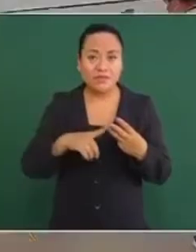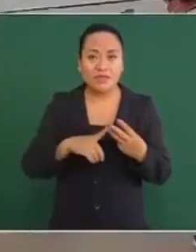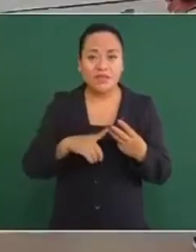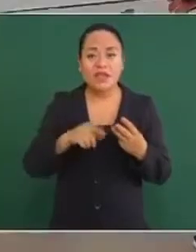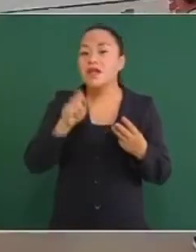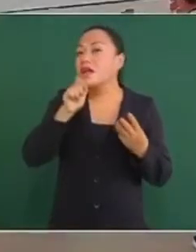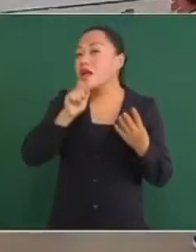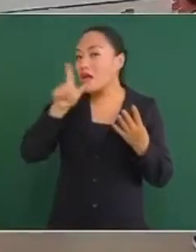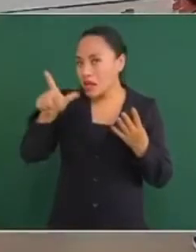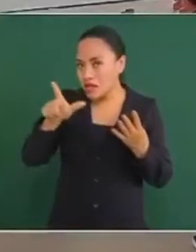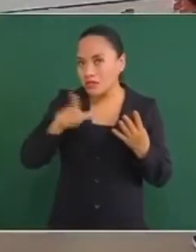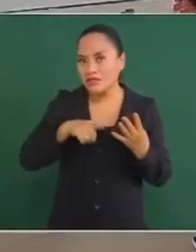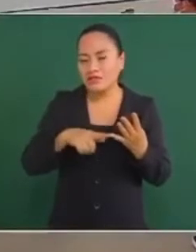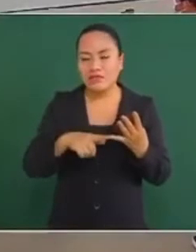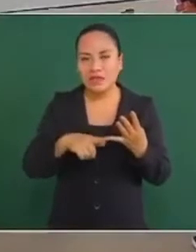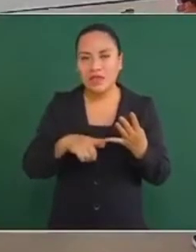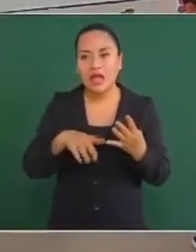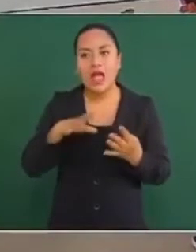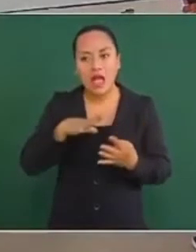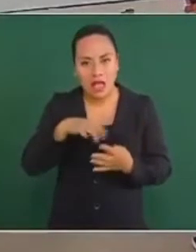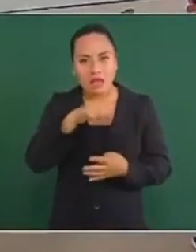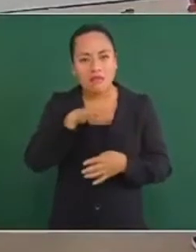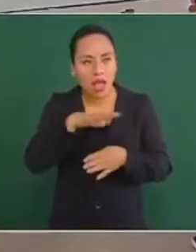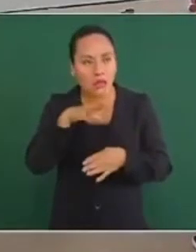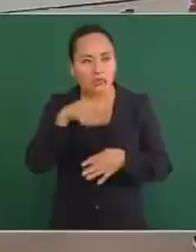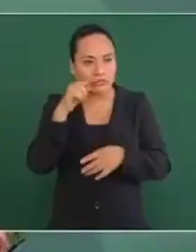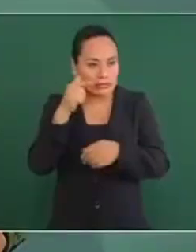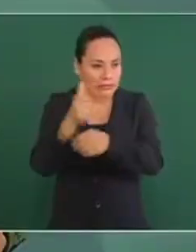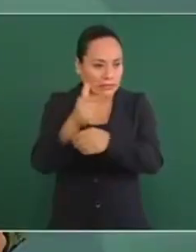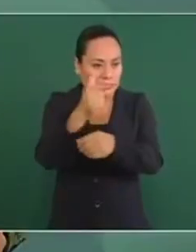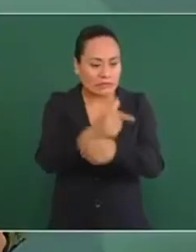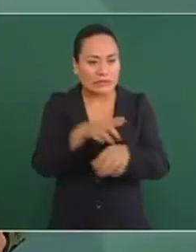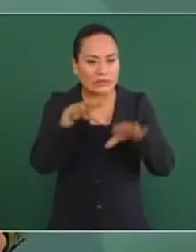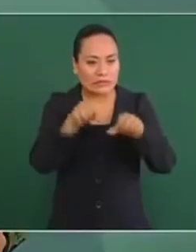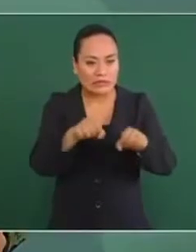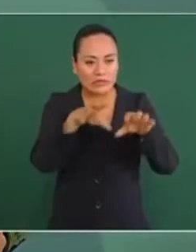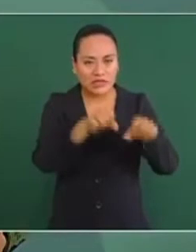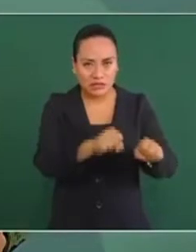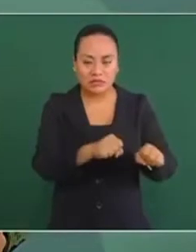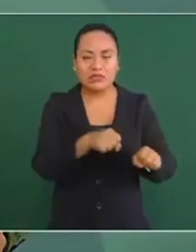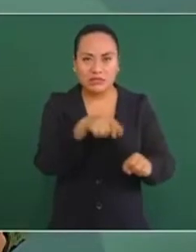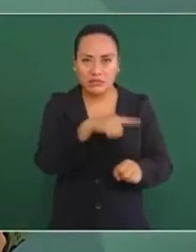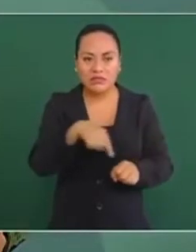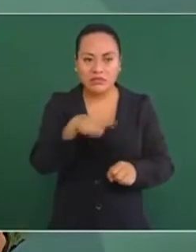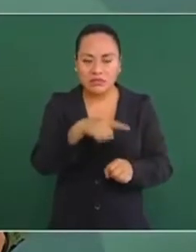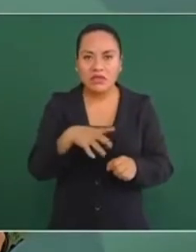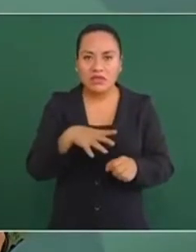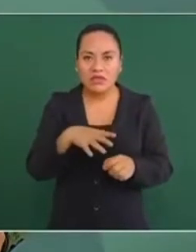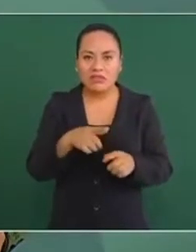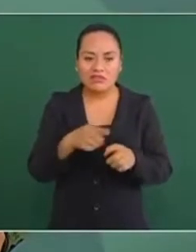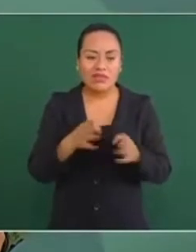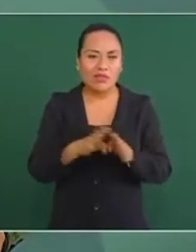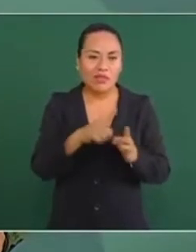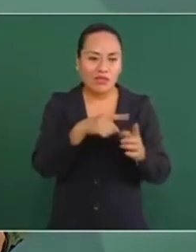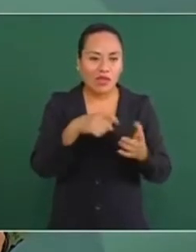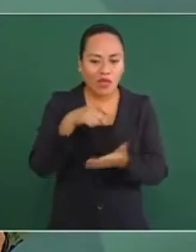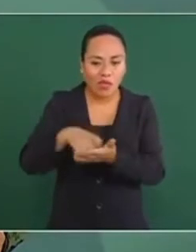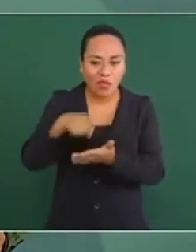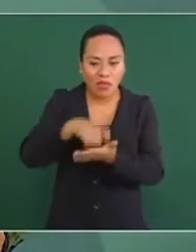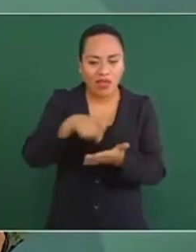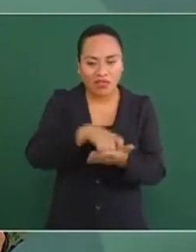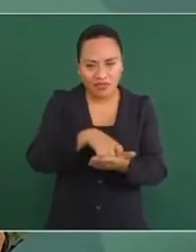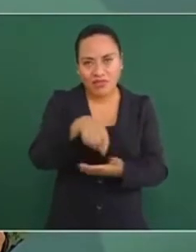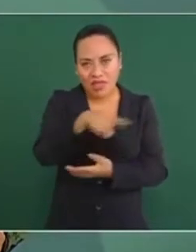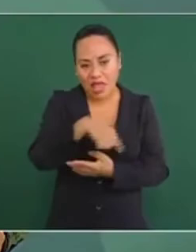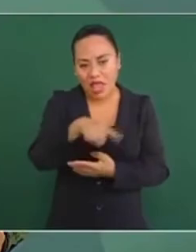Jalisco, son donde más hemos ubicado que trae este equipo la delincuencia. Pero,